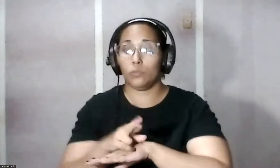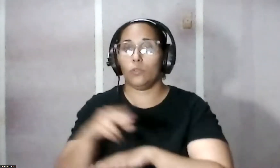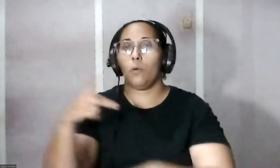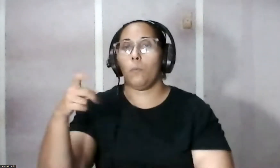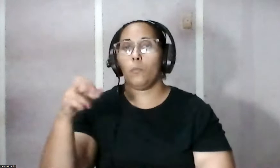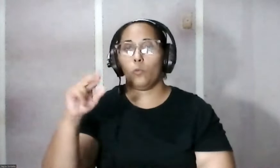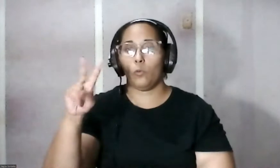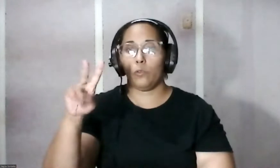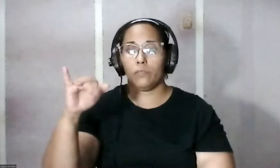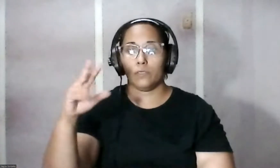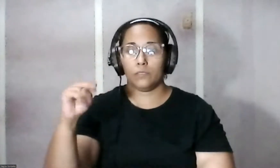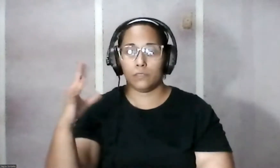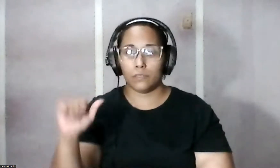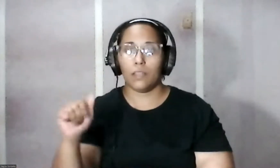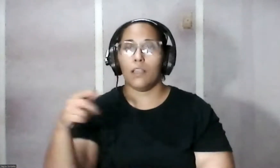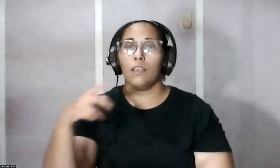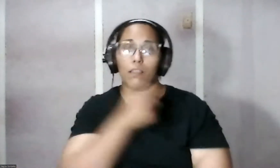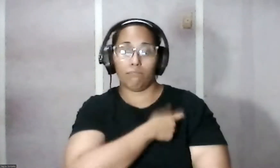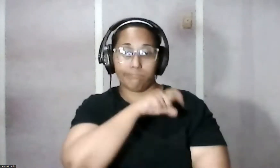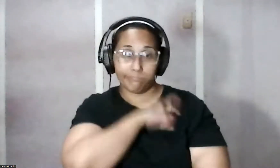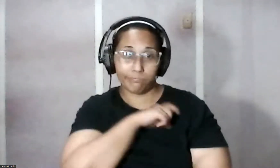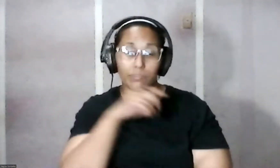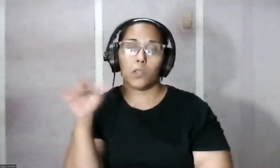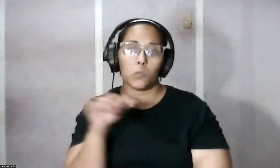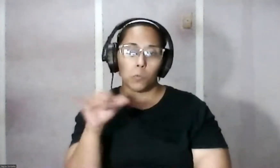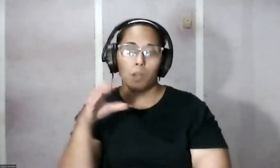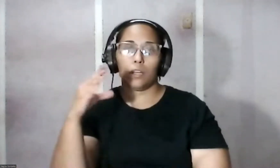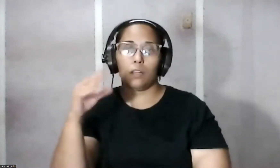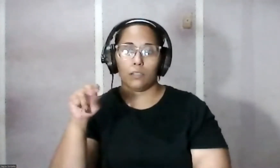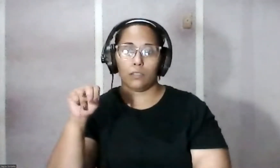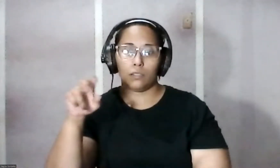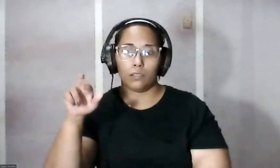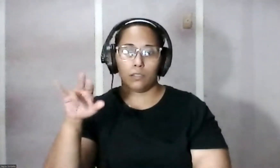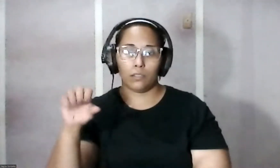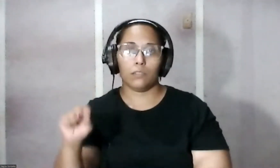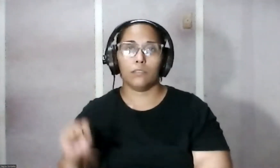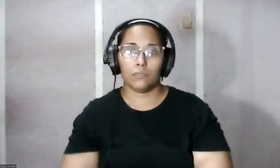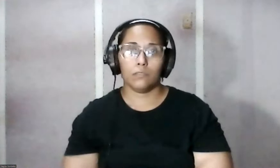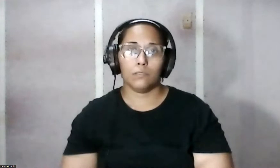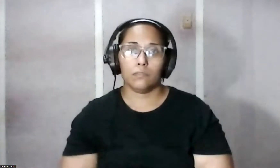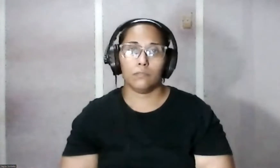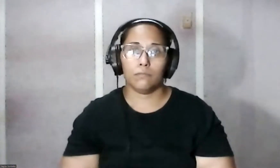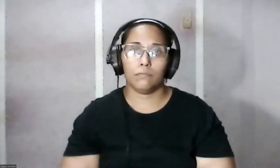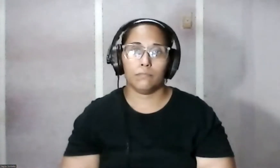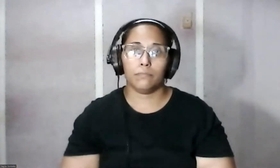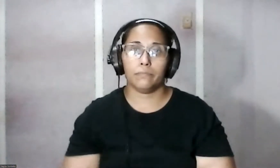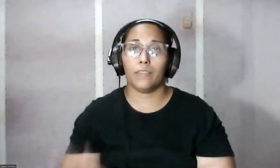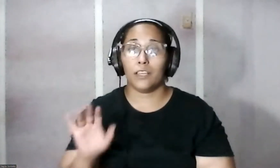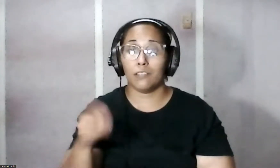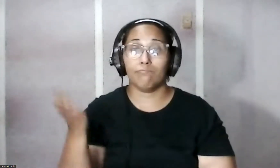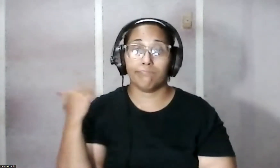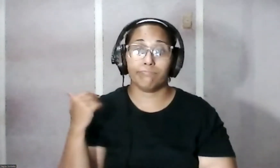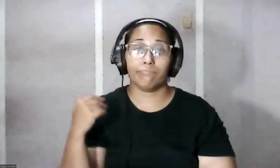de España de la misma manera que lo eran las Islas Canarias bueno igual era son